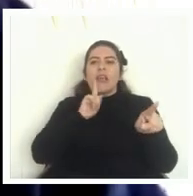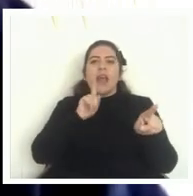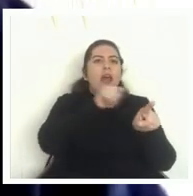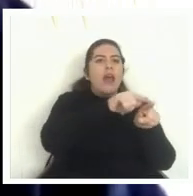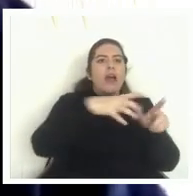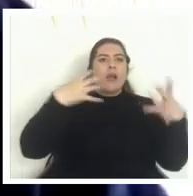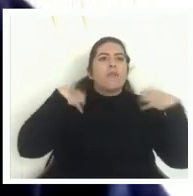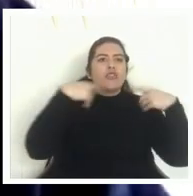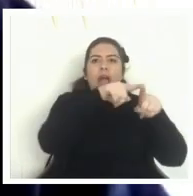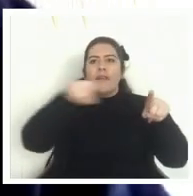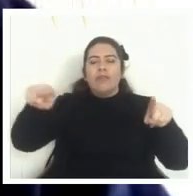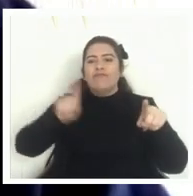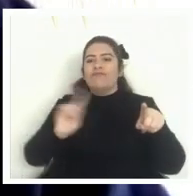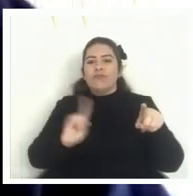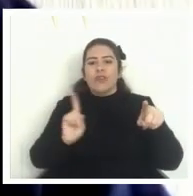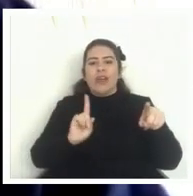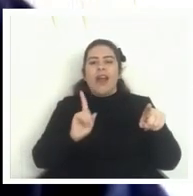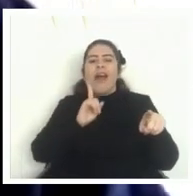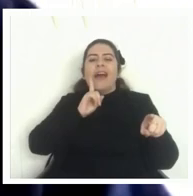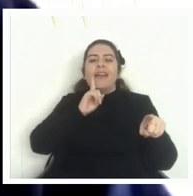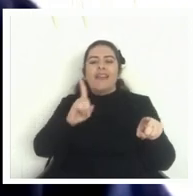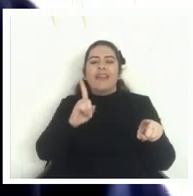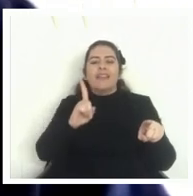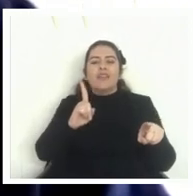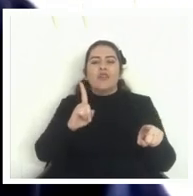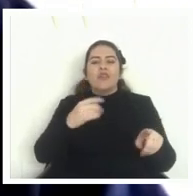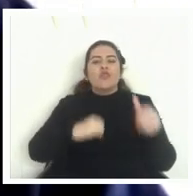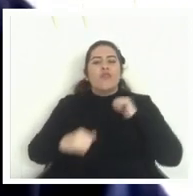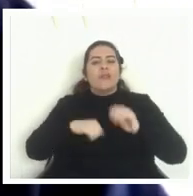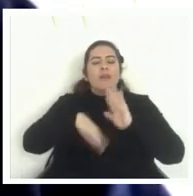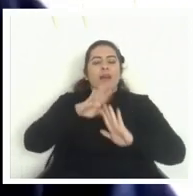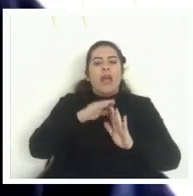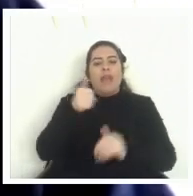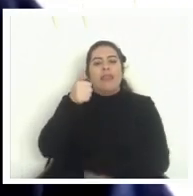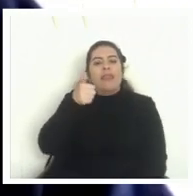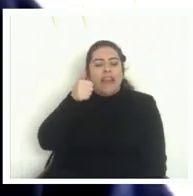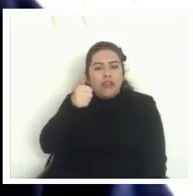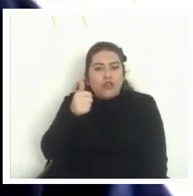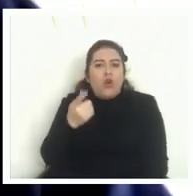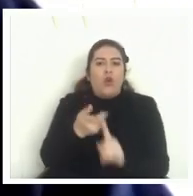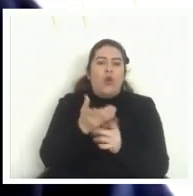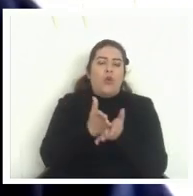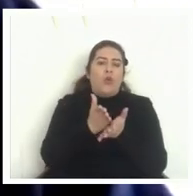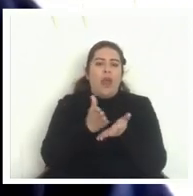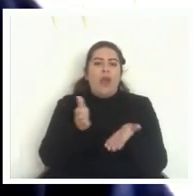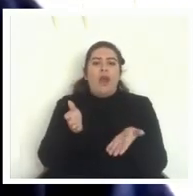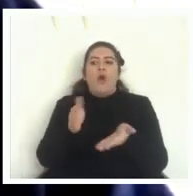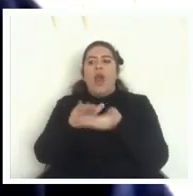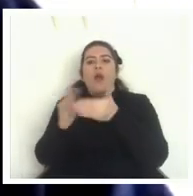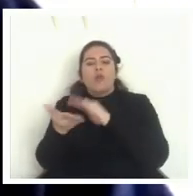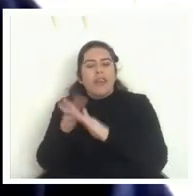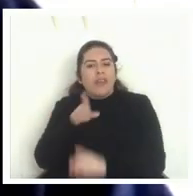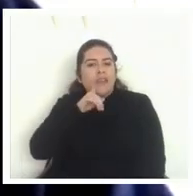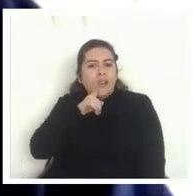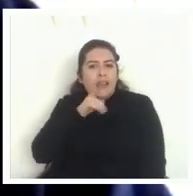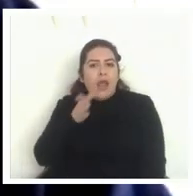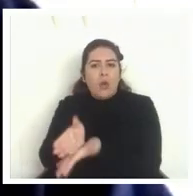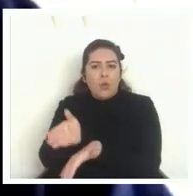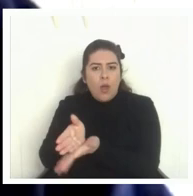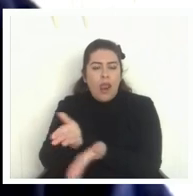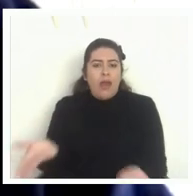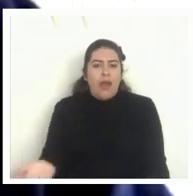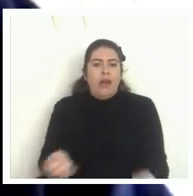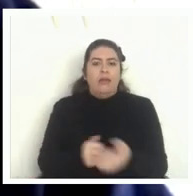cayendo sobre el eslabón más débil sobre el director de una escuela o una comunidad que tiene su escuela y en realidad